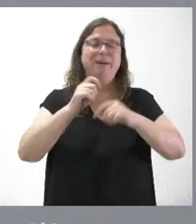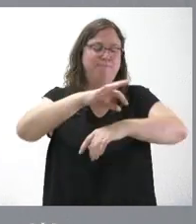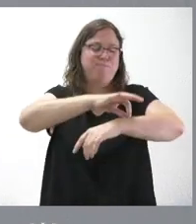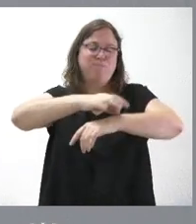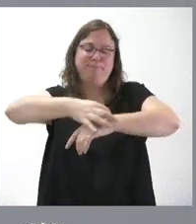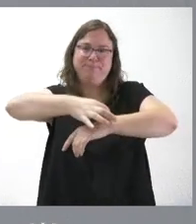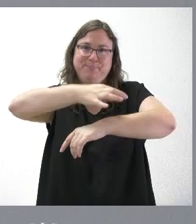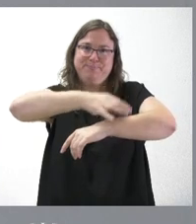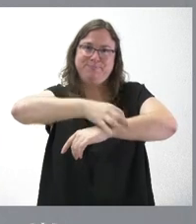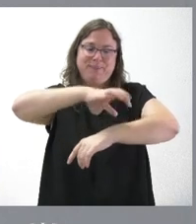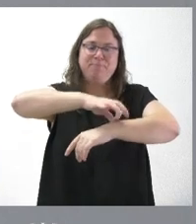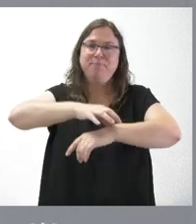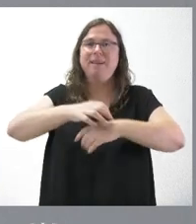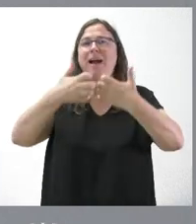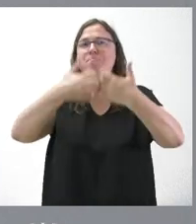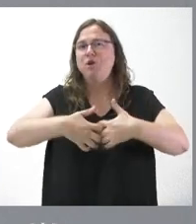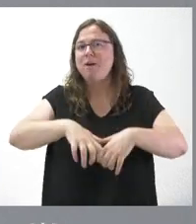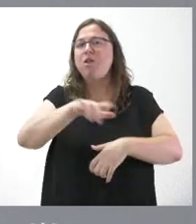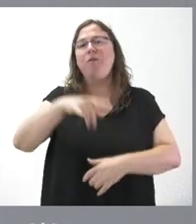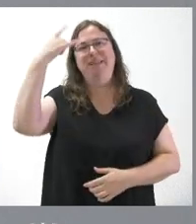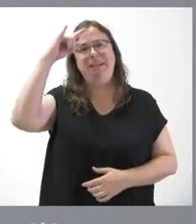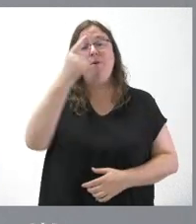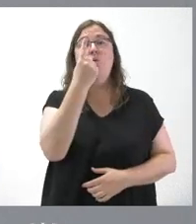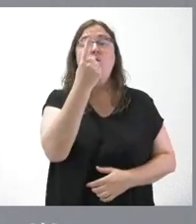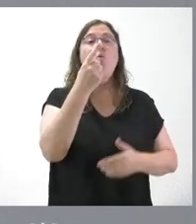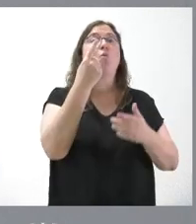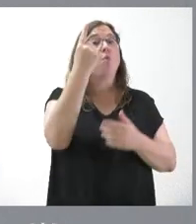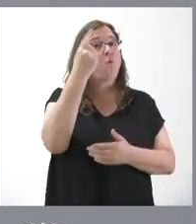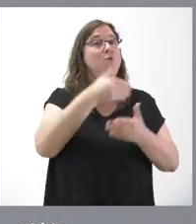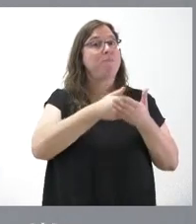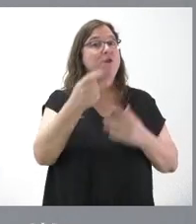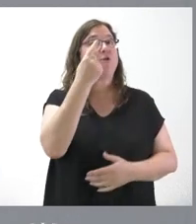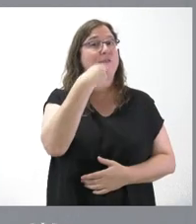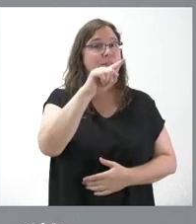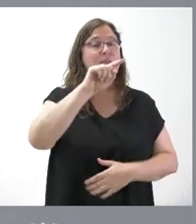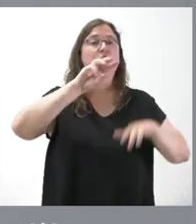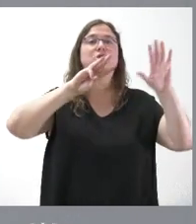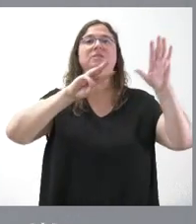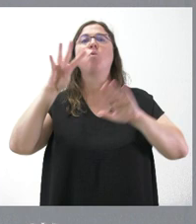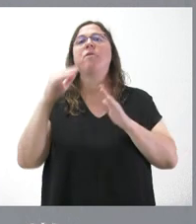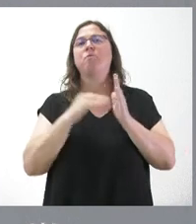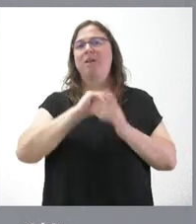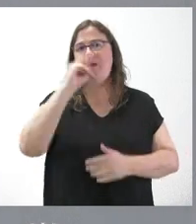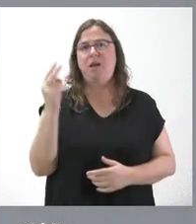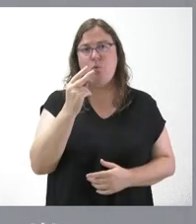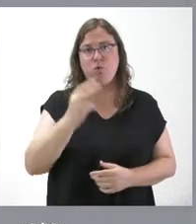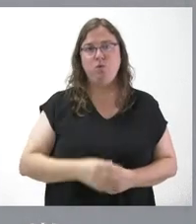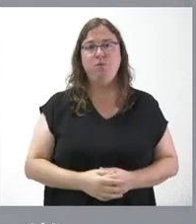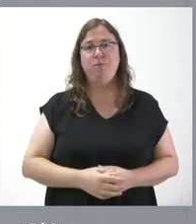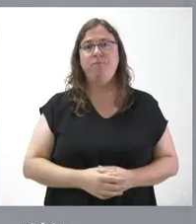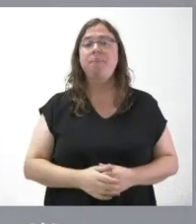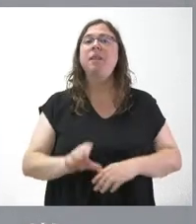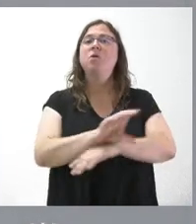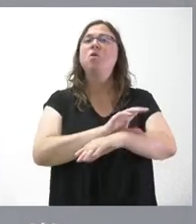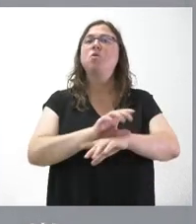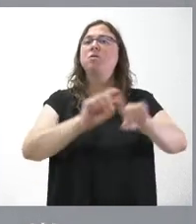en Salamanca, 1,184,000 euros. La Consejería de